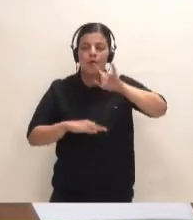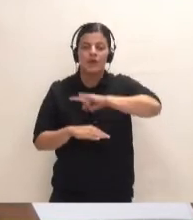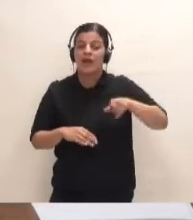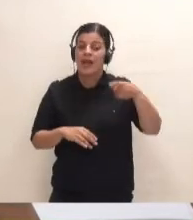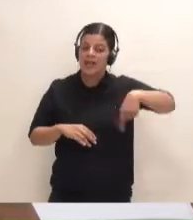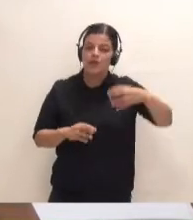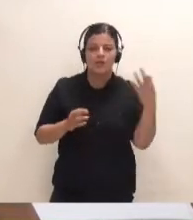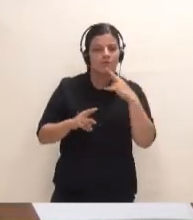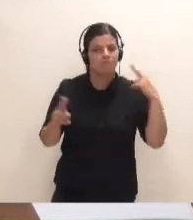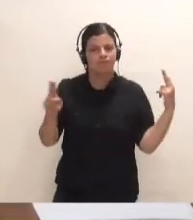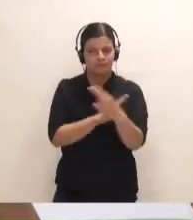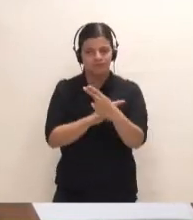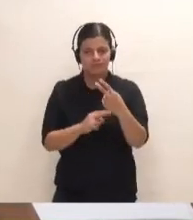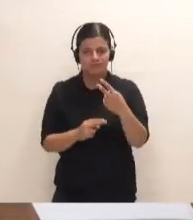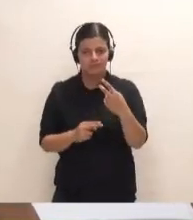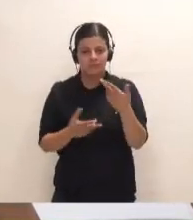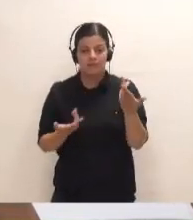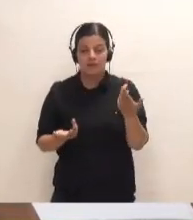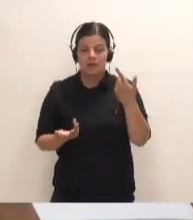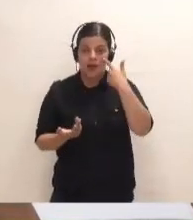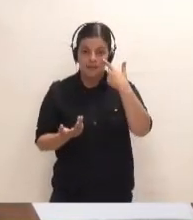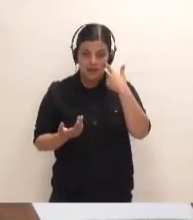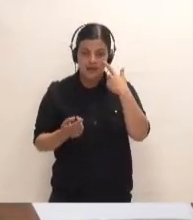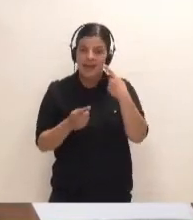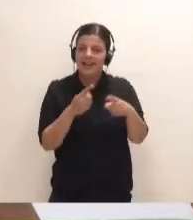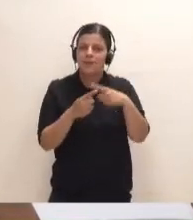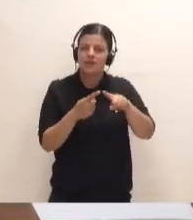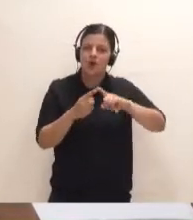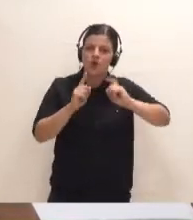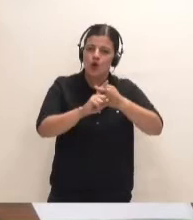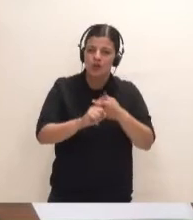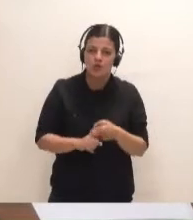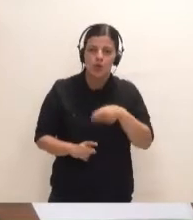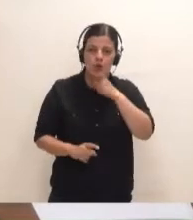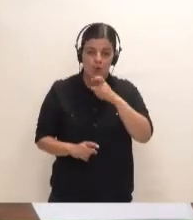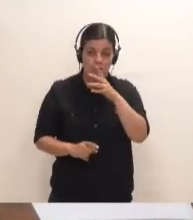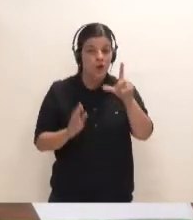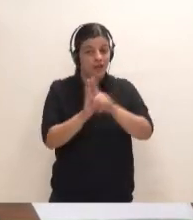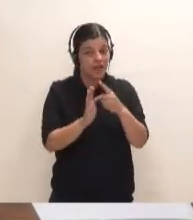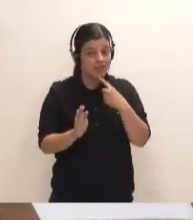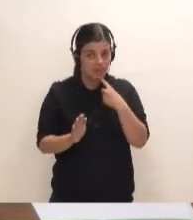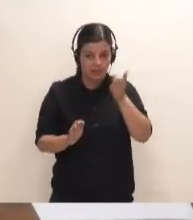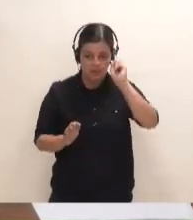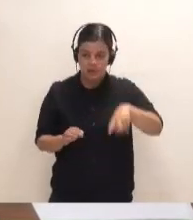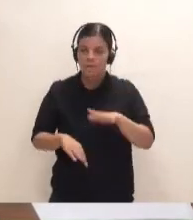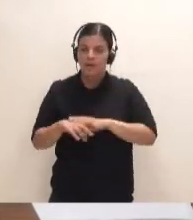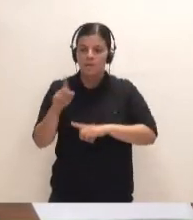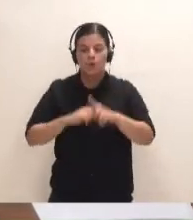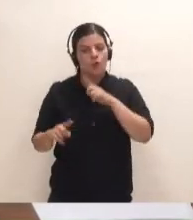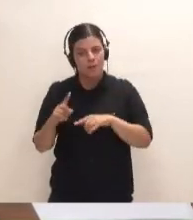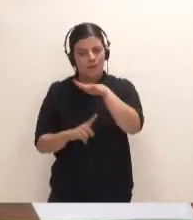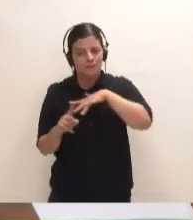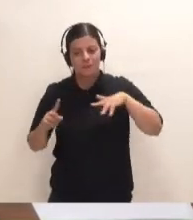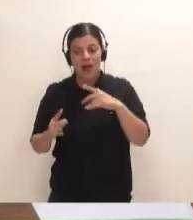dar respuesta y decir cómo va a introducir elementos correctores, porque eso también lo establece la ley, para determinados problemas medioambientales